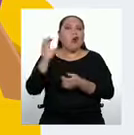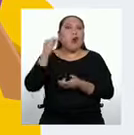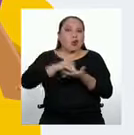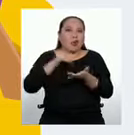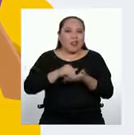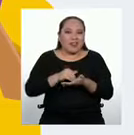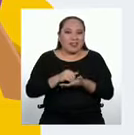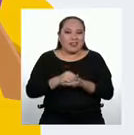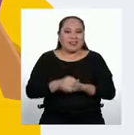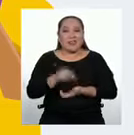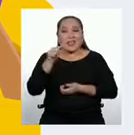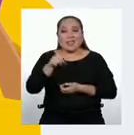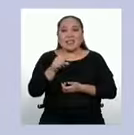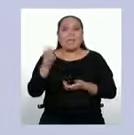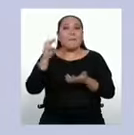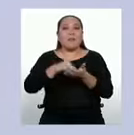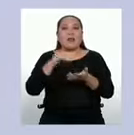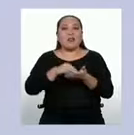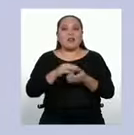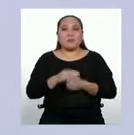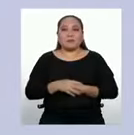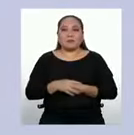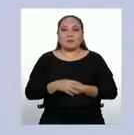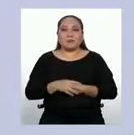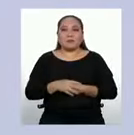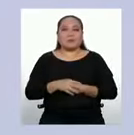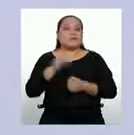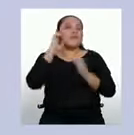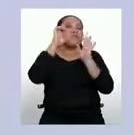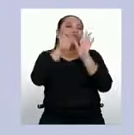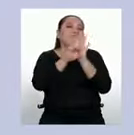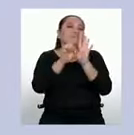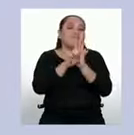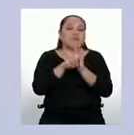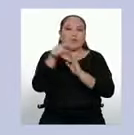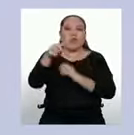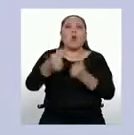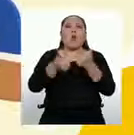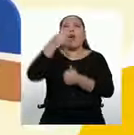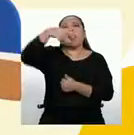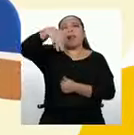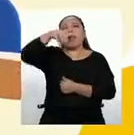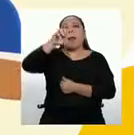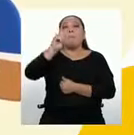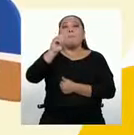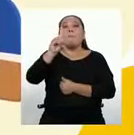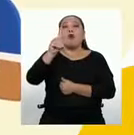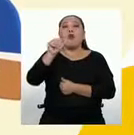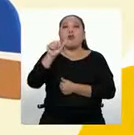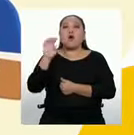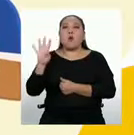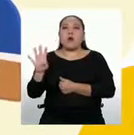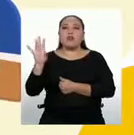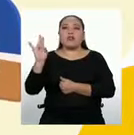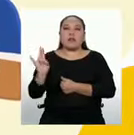mayor frecuencia absoluta. Por ejemplo, si me piden hallar la moda de los siguientes datos. 4, 7, 7,